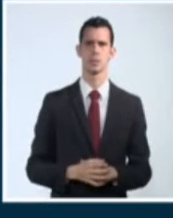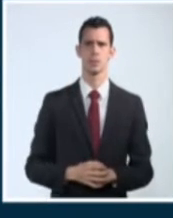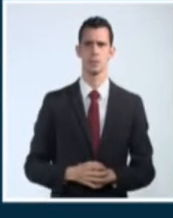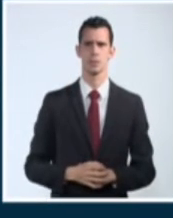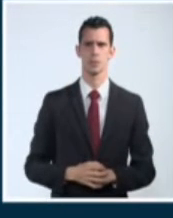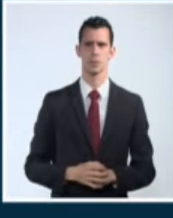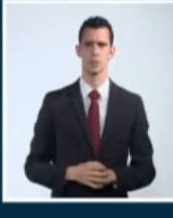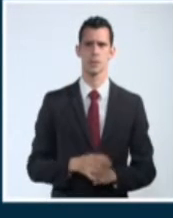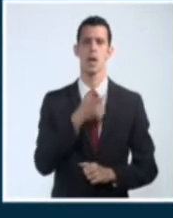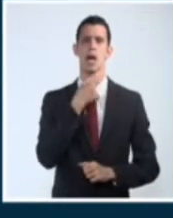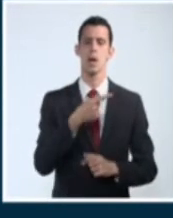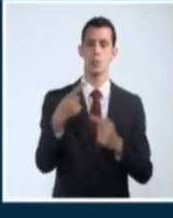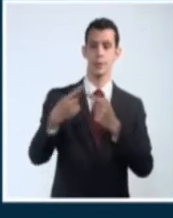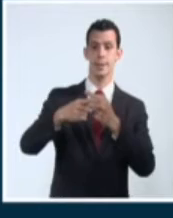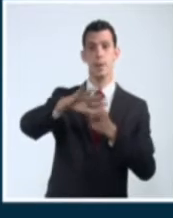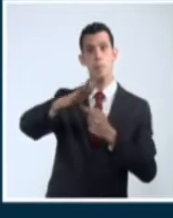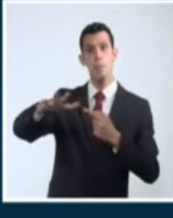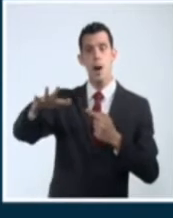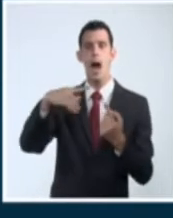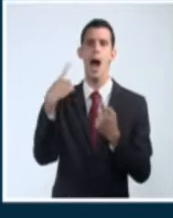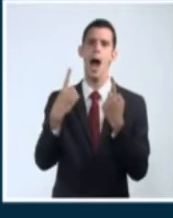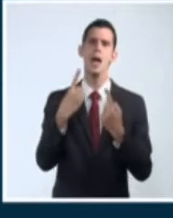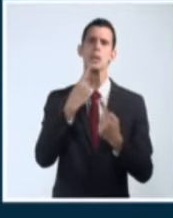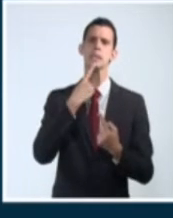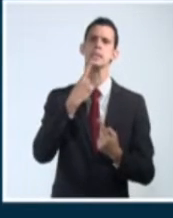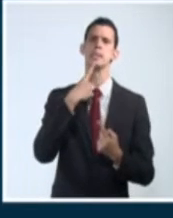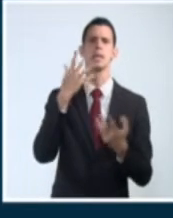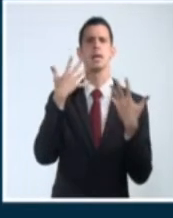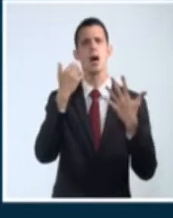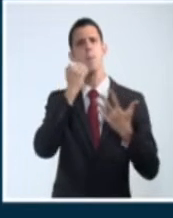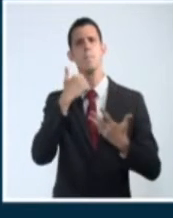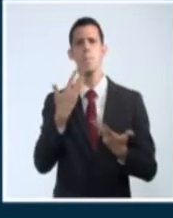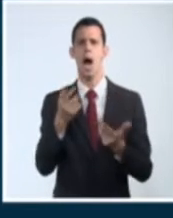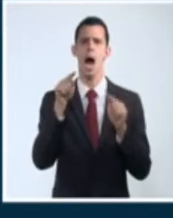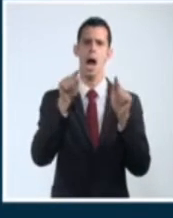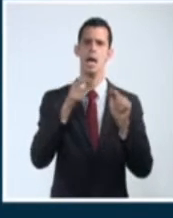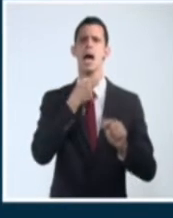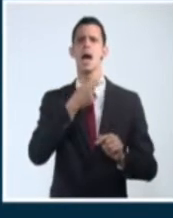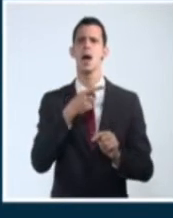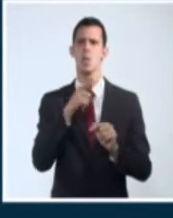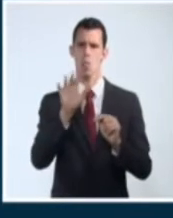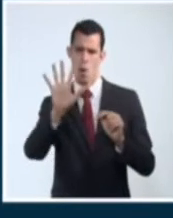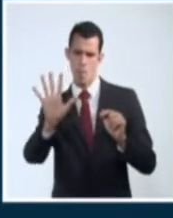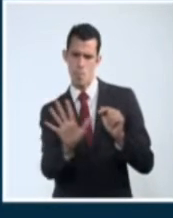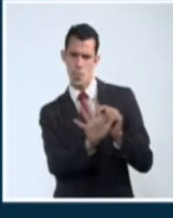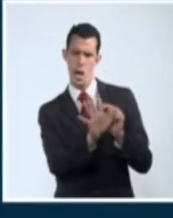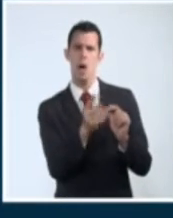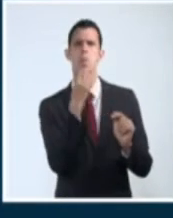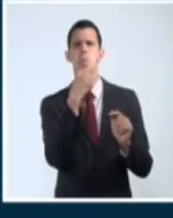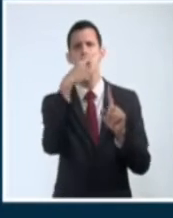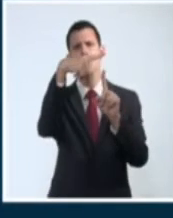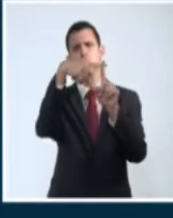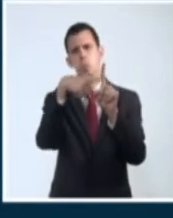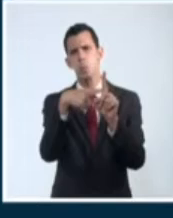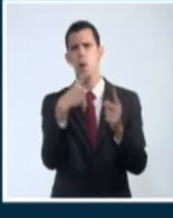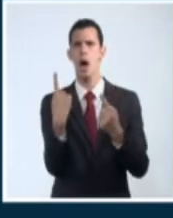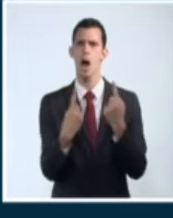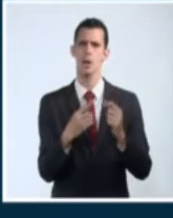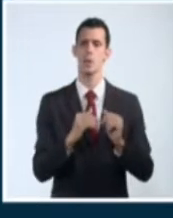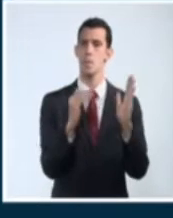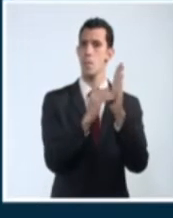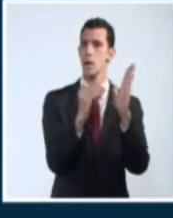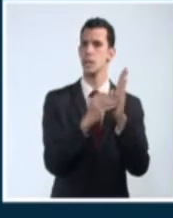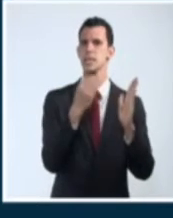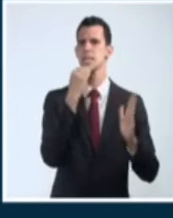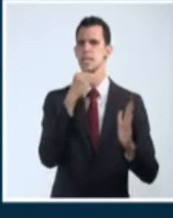superiores en zonas costeras y en algunos puntos del interior pudiera haber algún valor inferior. Para la tarde, temperaturas máximas que estarán entre los 27 y 30 grados Celsius